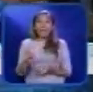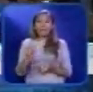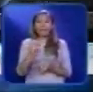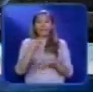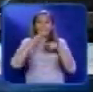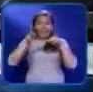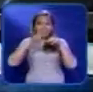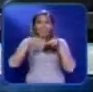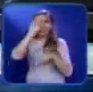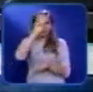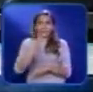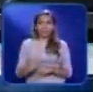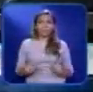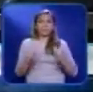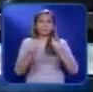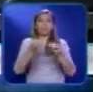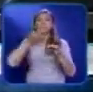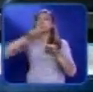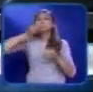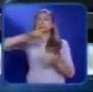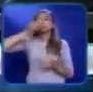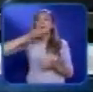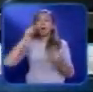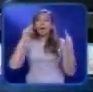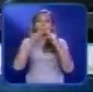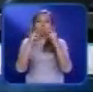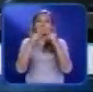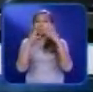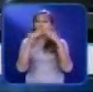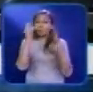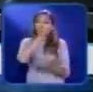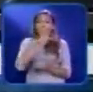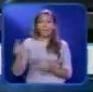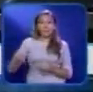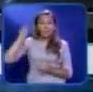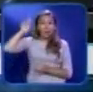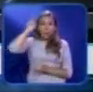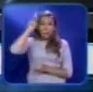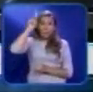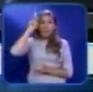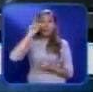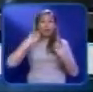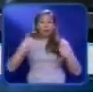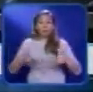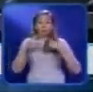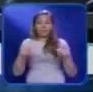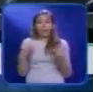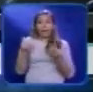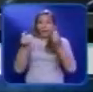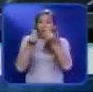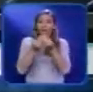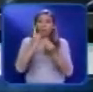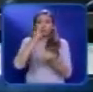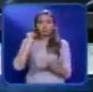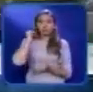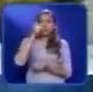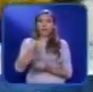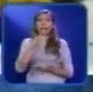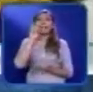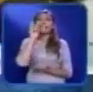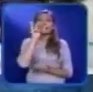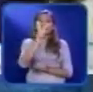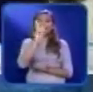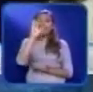inició su discurso reconociendo la labor de todos aquellos abnegados educadores musicales que lo han acompañado durante más de tres